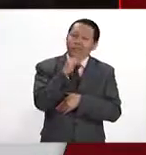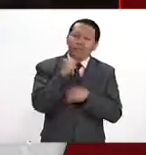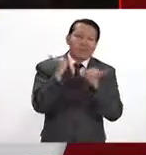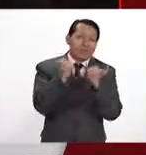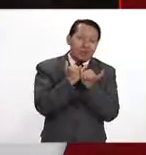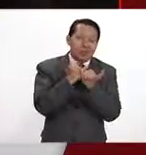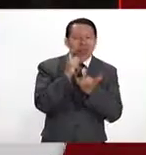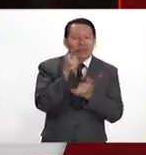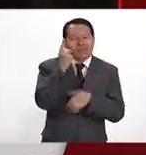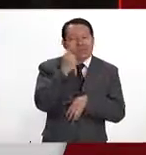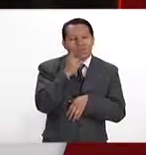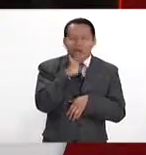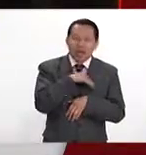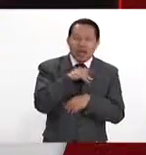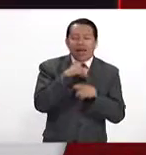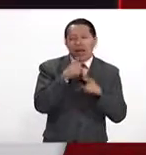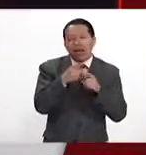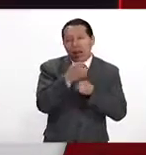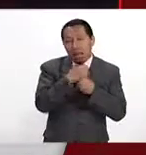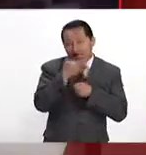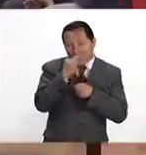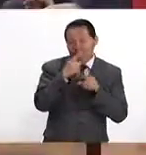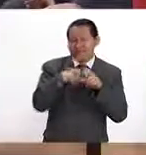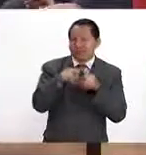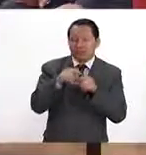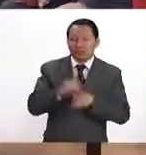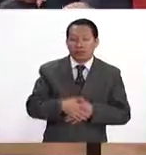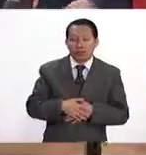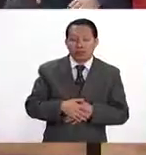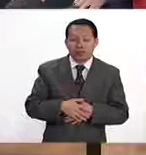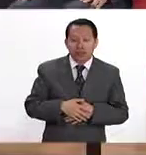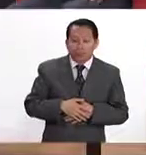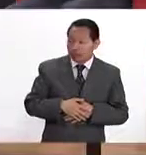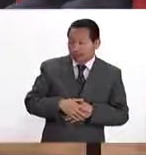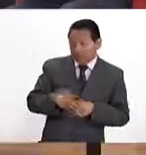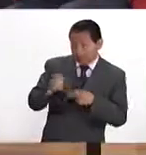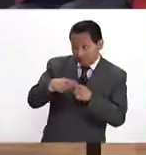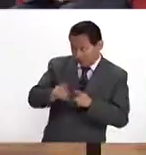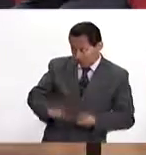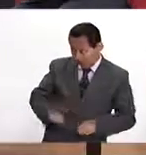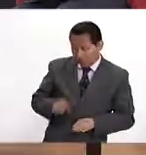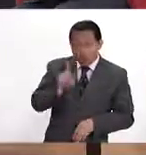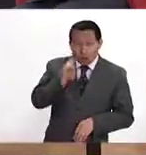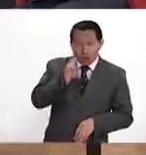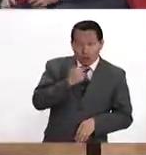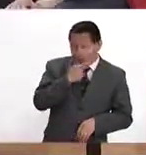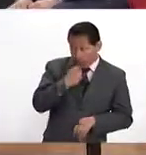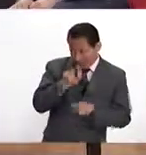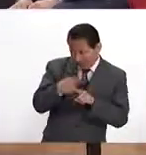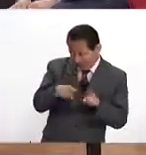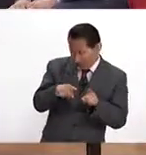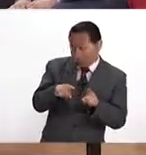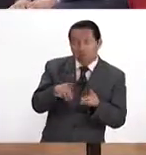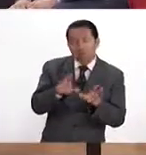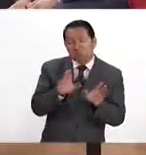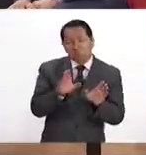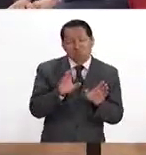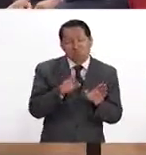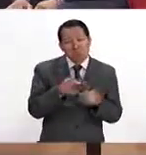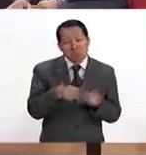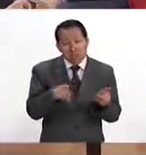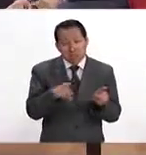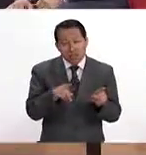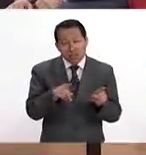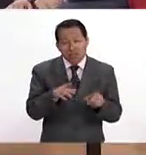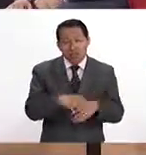de sueño, al café. Y es indiferente hombres y mujeres, es decir, indiferente. Ahí no hay un porcentaje que vaya más con algún tipo